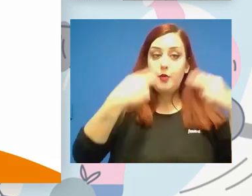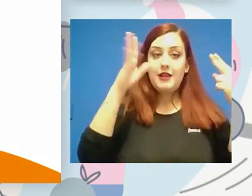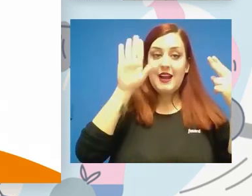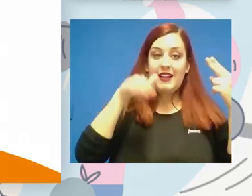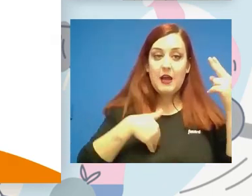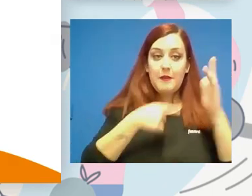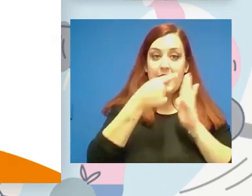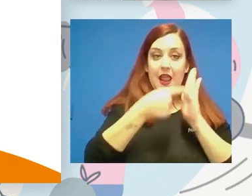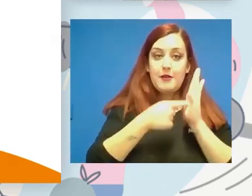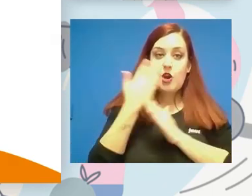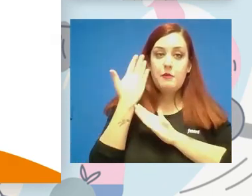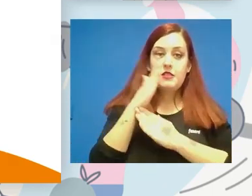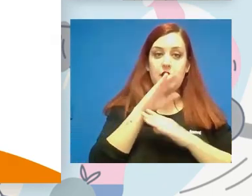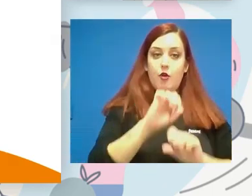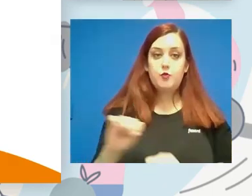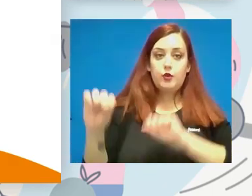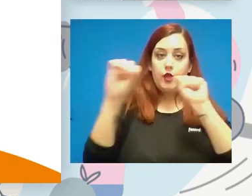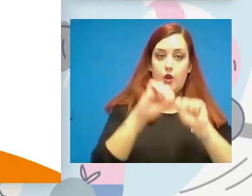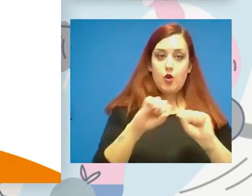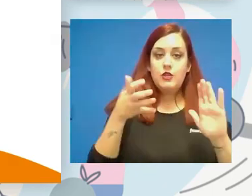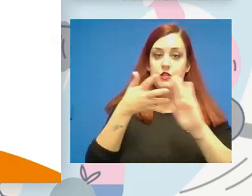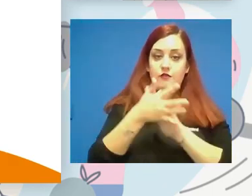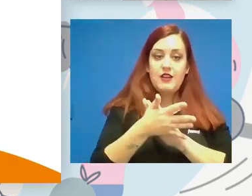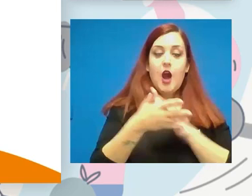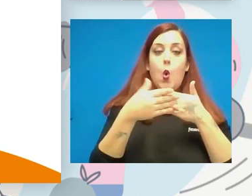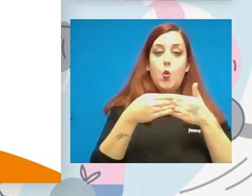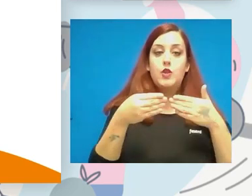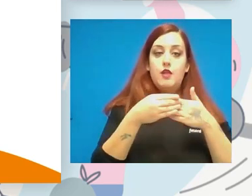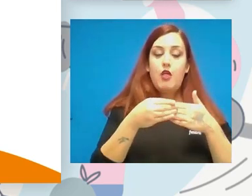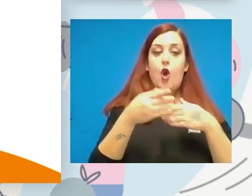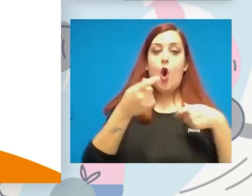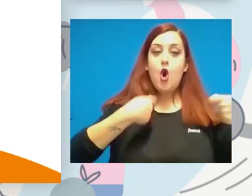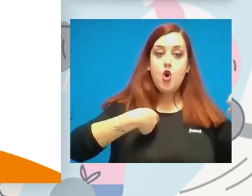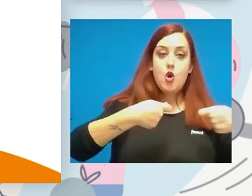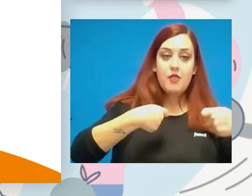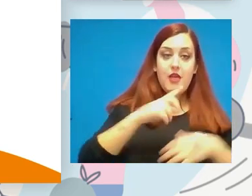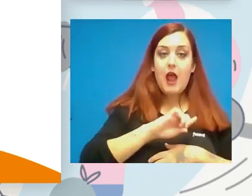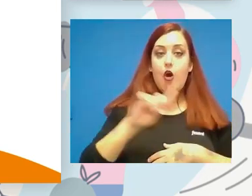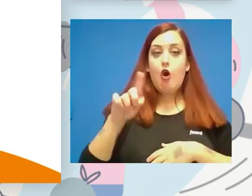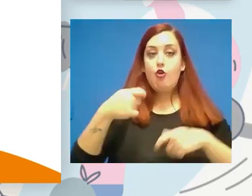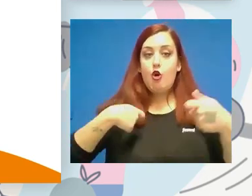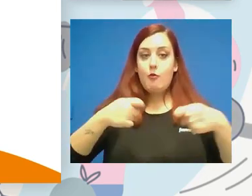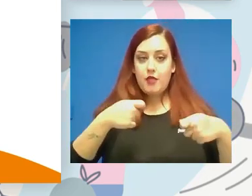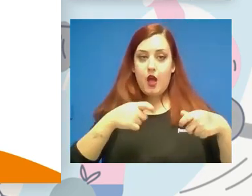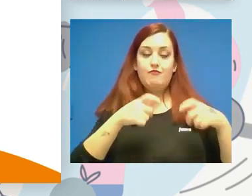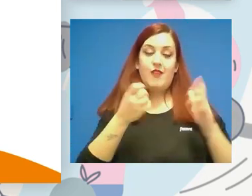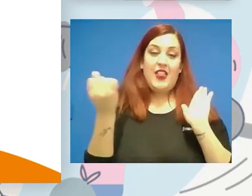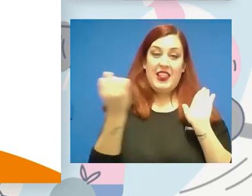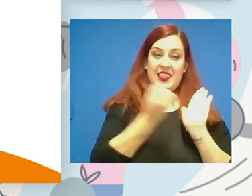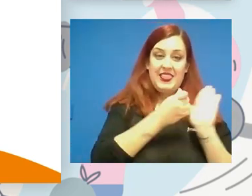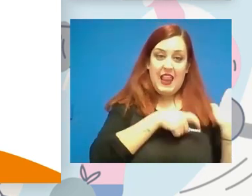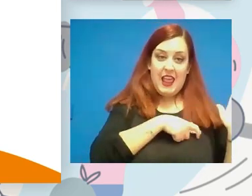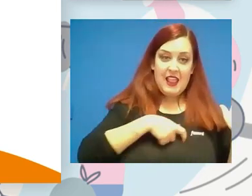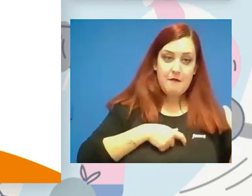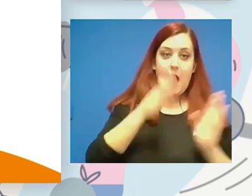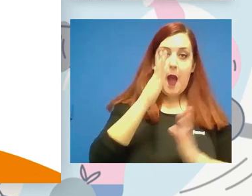sus elementos representativos, es decir, la explotación o utilización comercial o no comercial del emblema, de los símbolos paralímpicos, de las